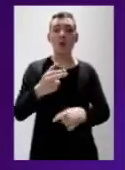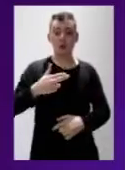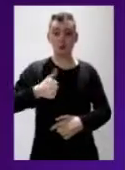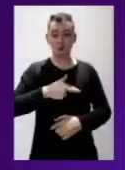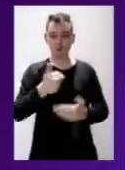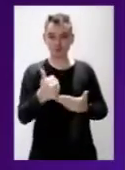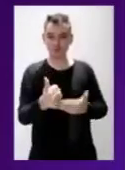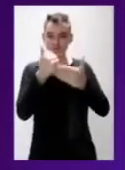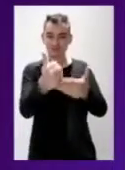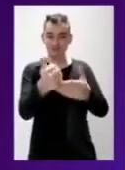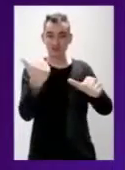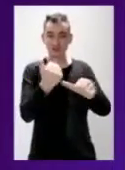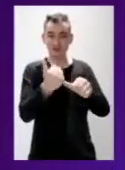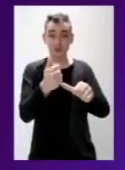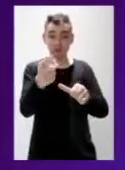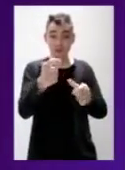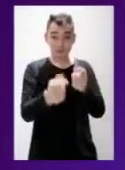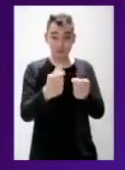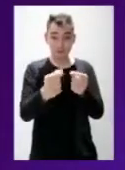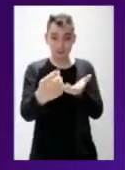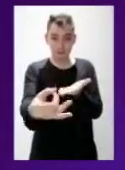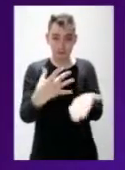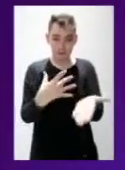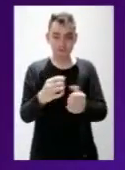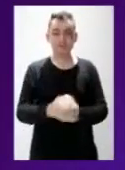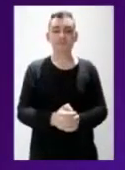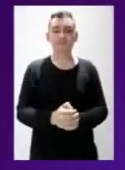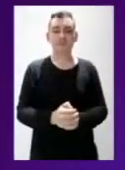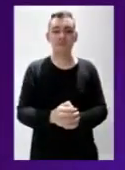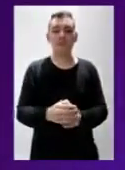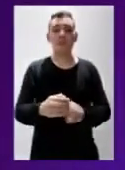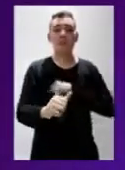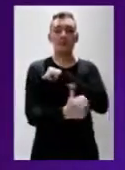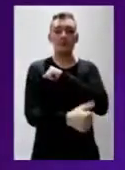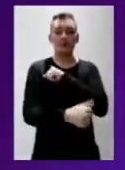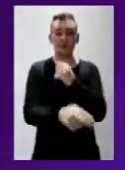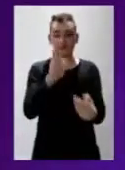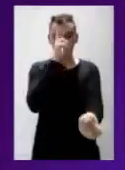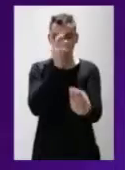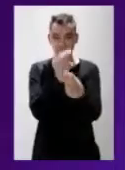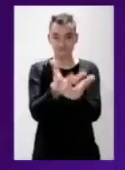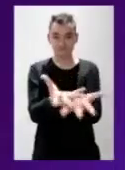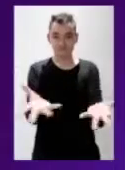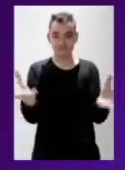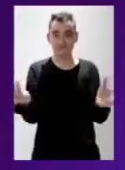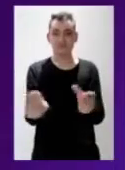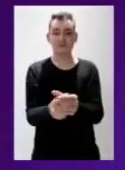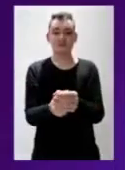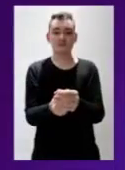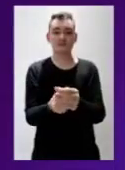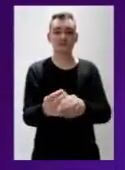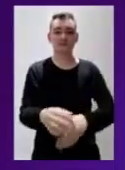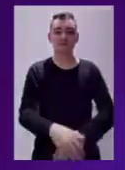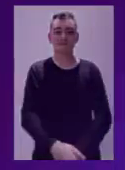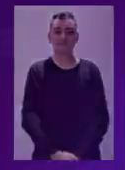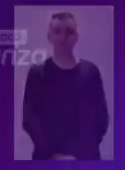Escríbenos. Laura.rojas.boyacá.gov.co Boyacá. Diverso e Inclusivo.